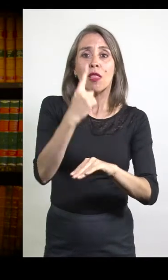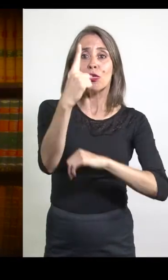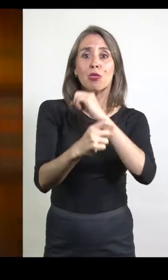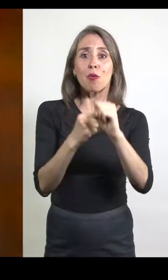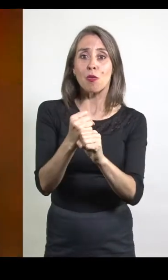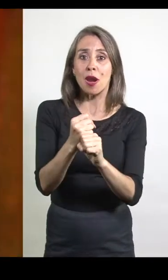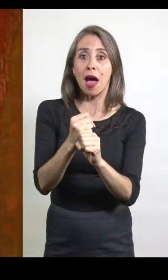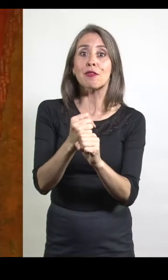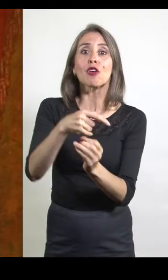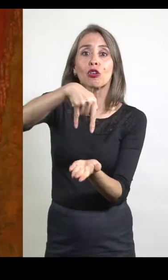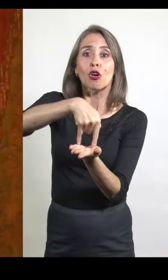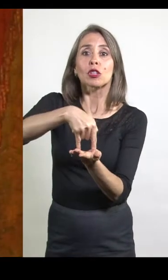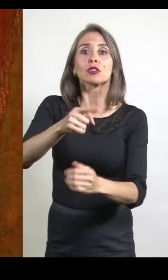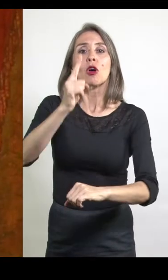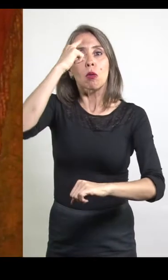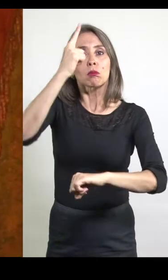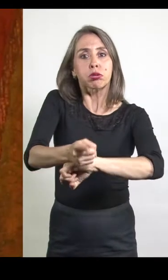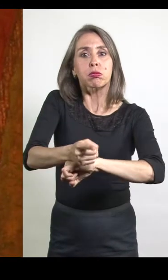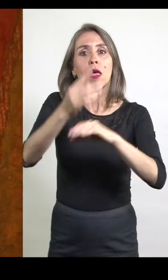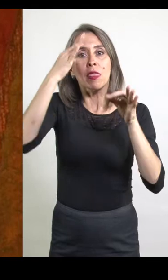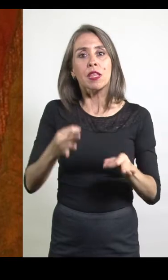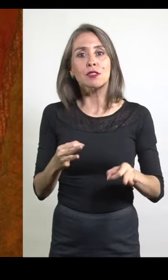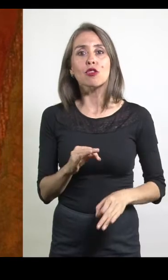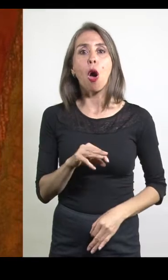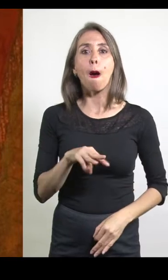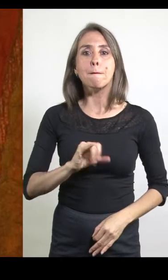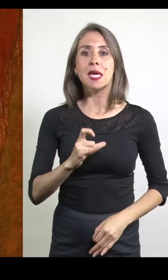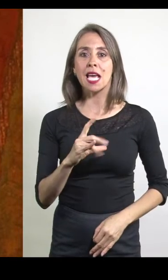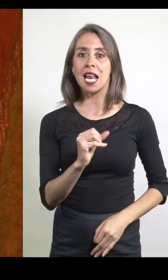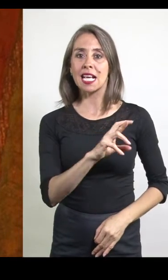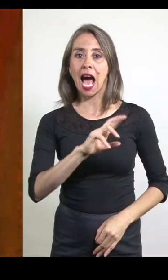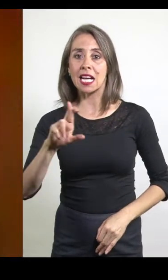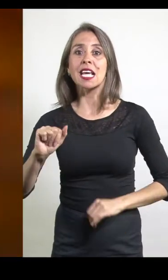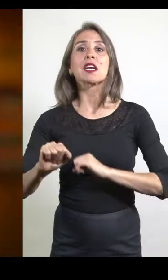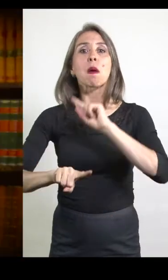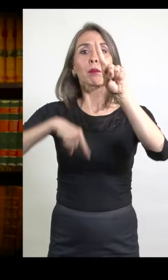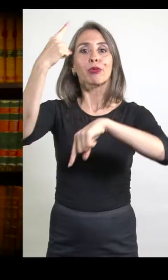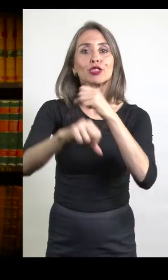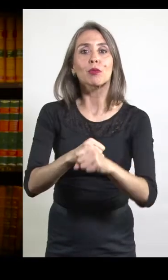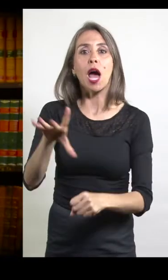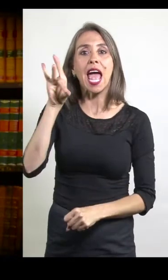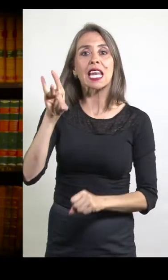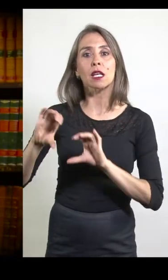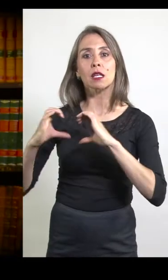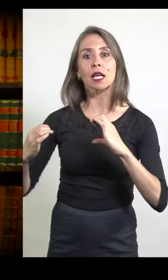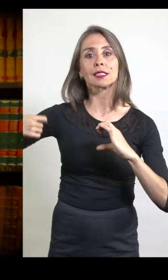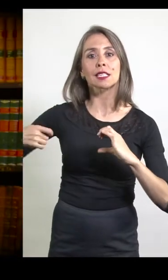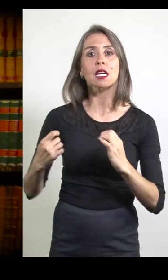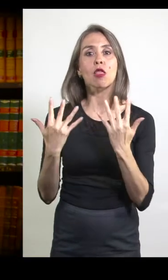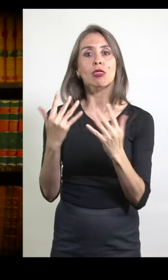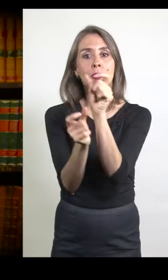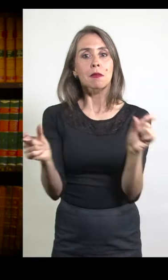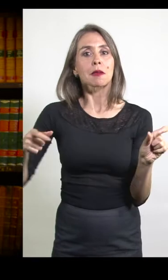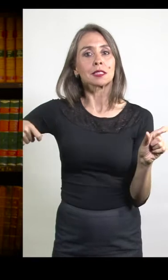existencia por José Miguel Carrera, que al año siguiente elige, o designa más bien, un Senado compuesto por diez